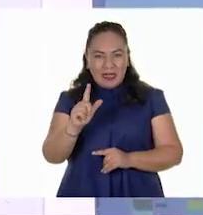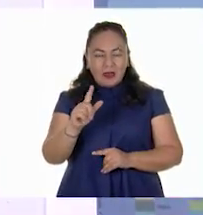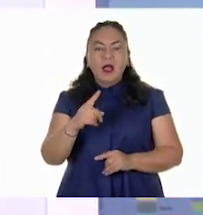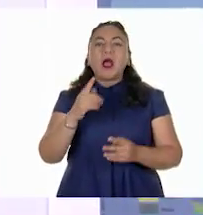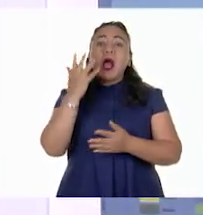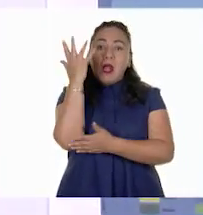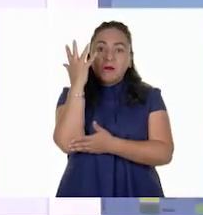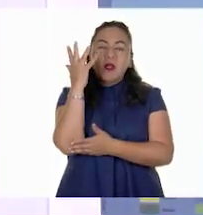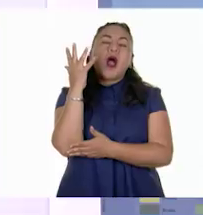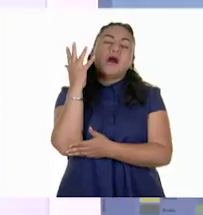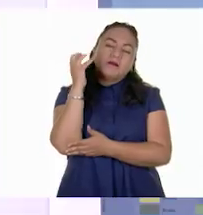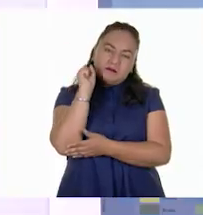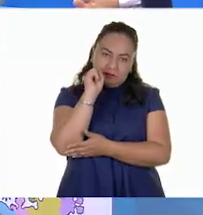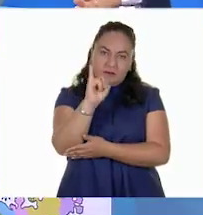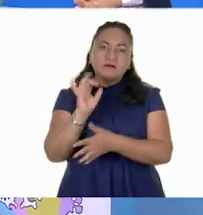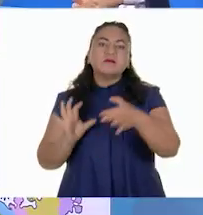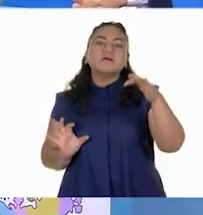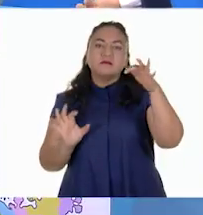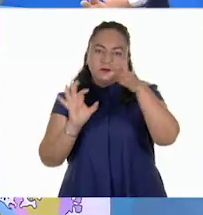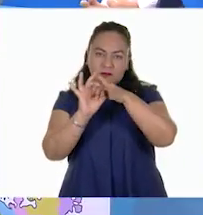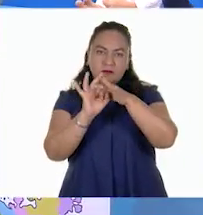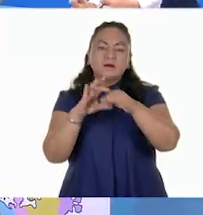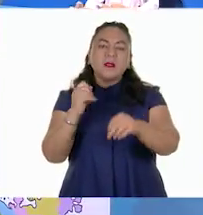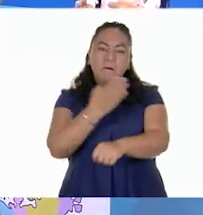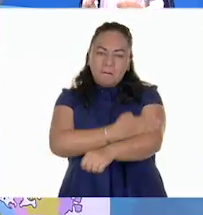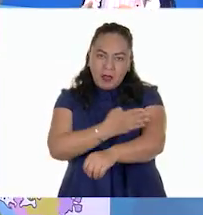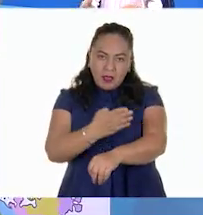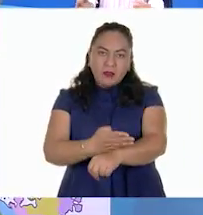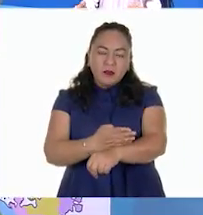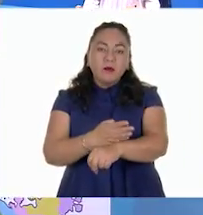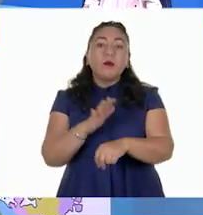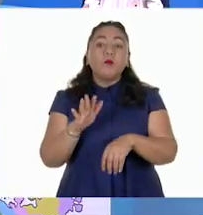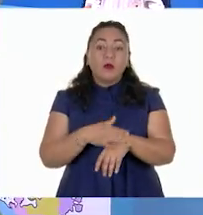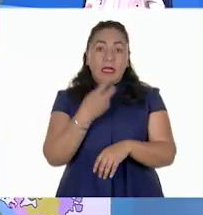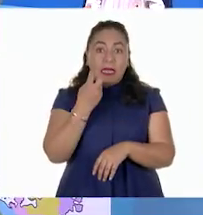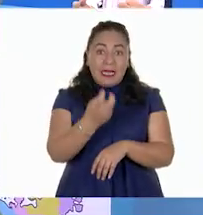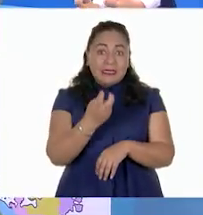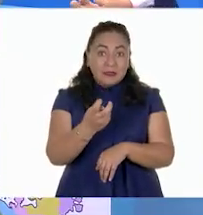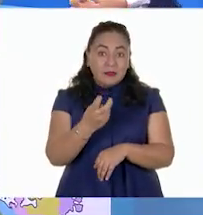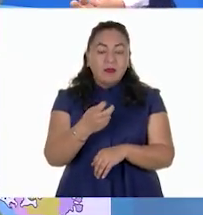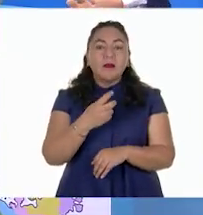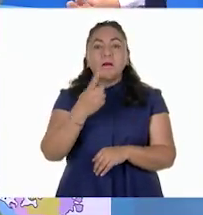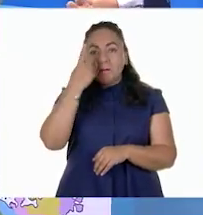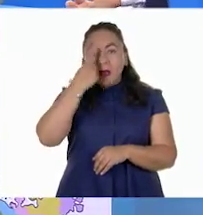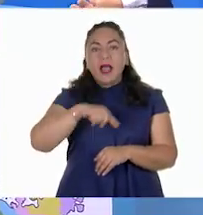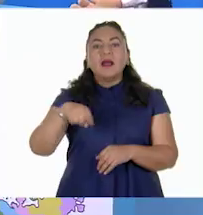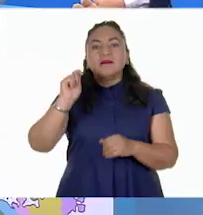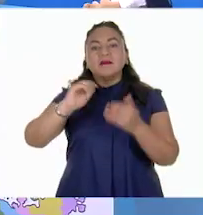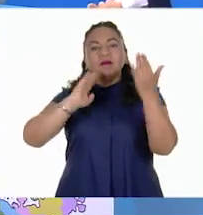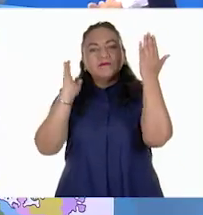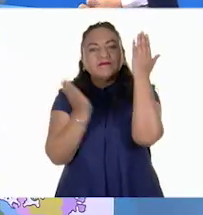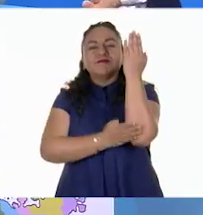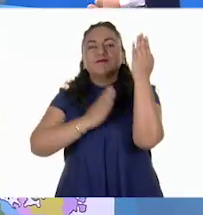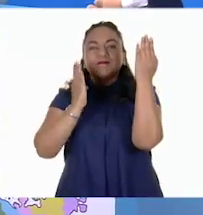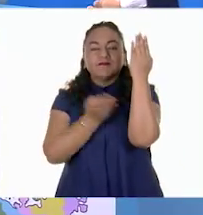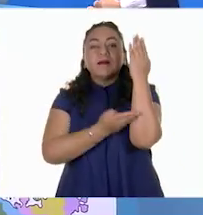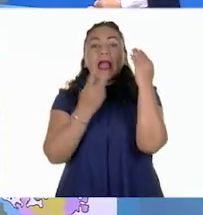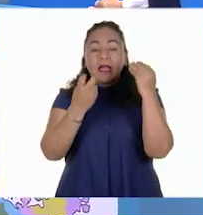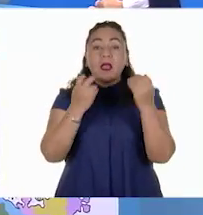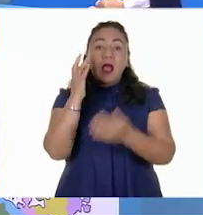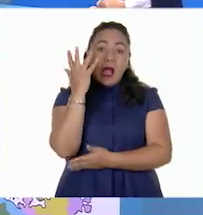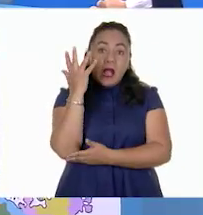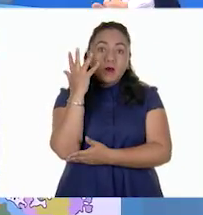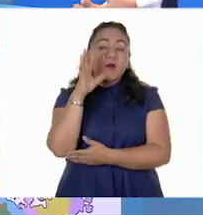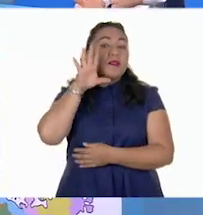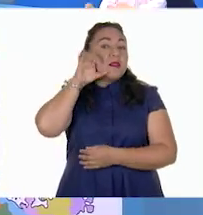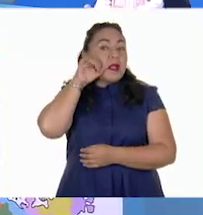Claro que tiene relación la madera. También ya que es uno de los productos que obtenemos de las actividades forestales. Árboles